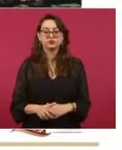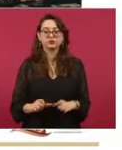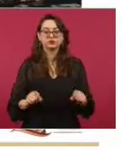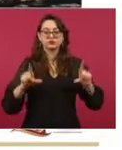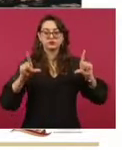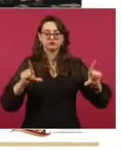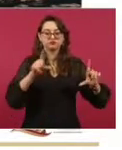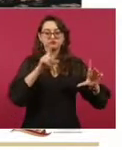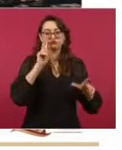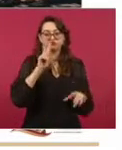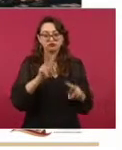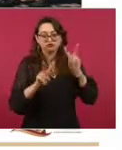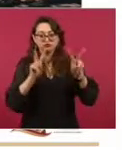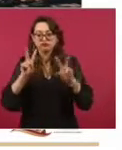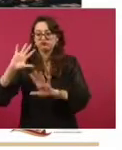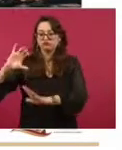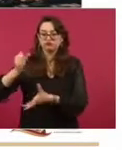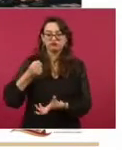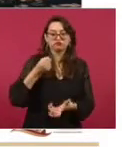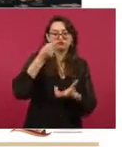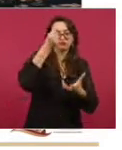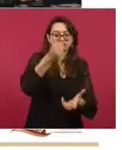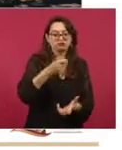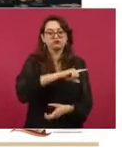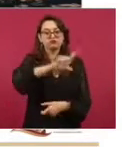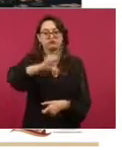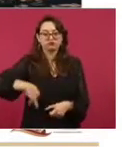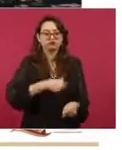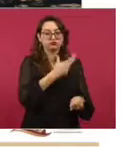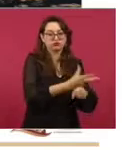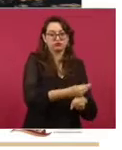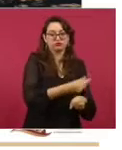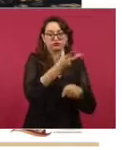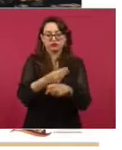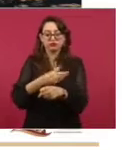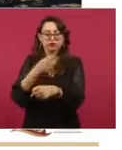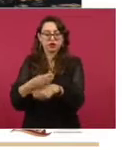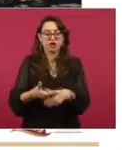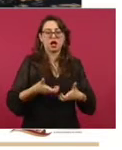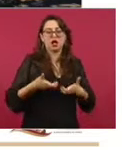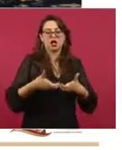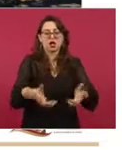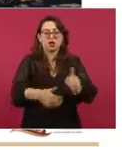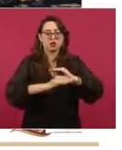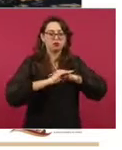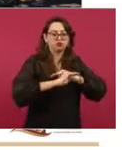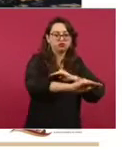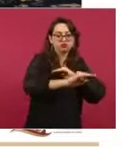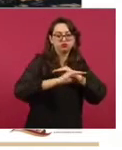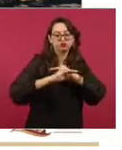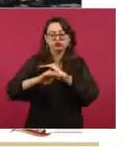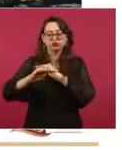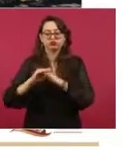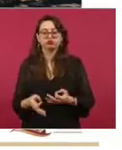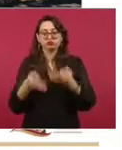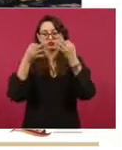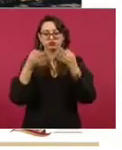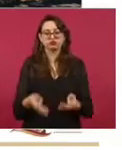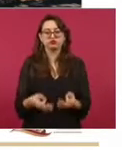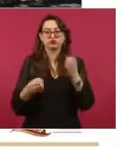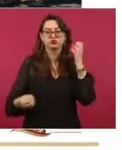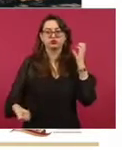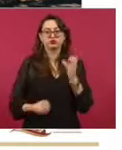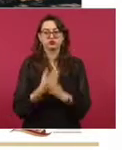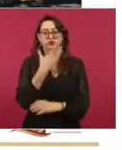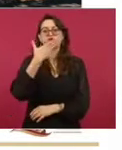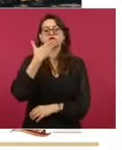cómo con los recursos obtenidos se pavimentan estas calles, avenidas, los estados en donde